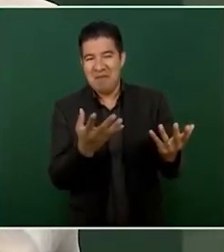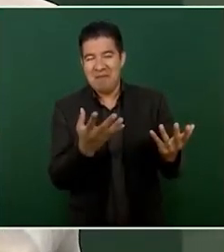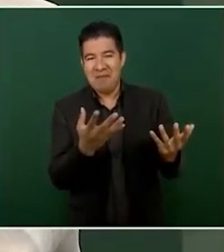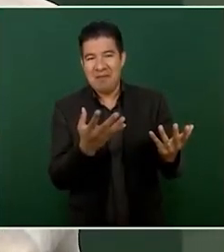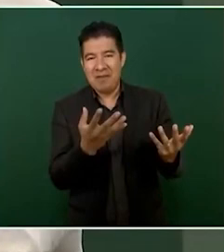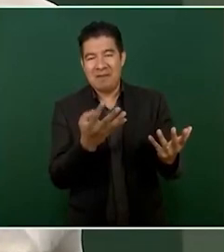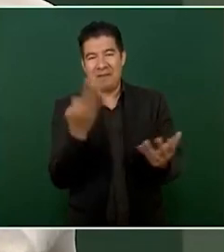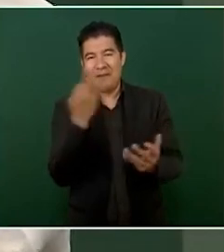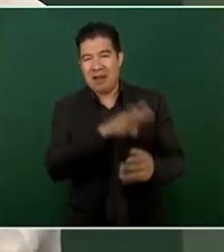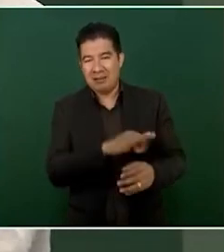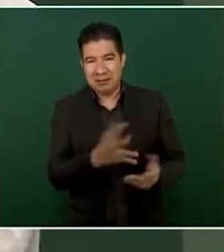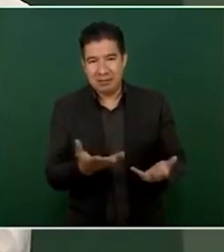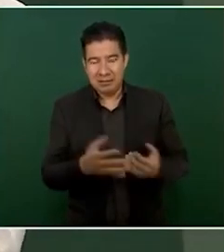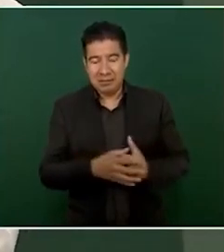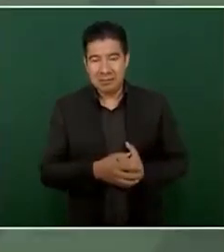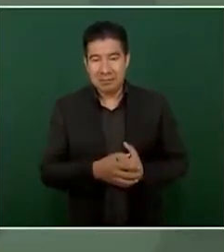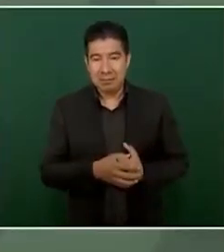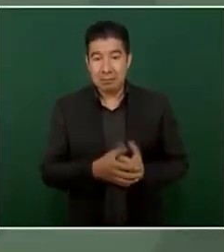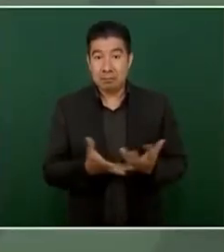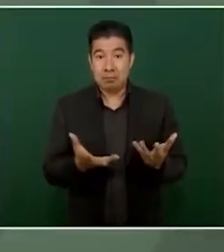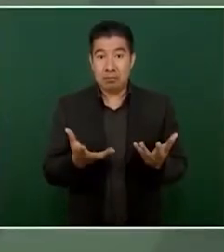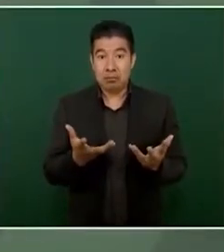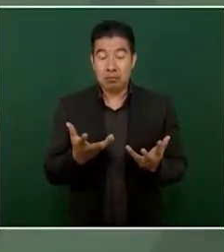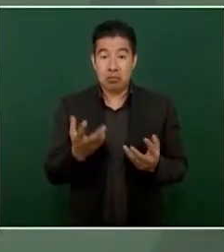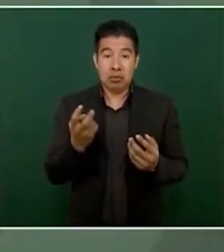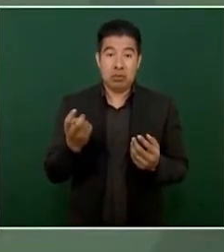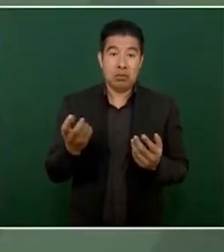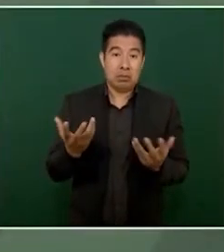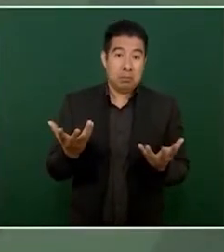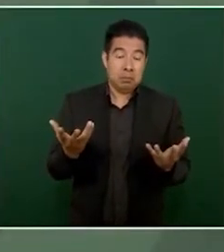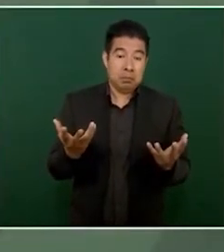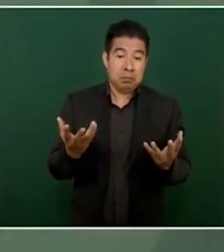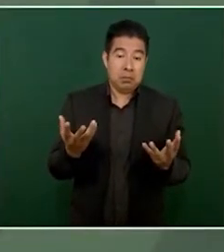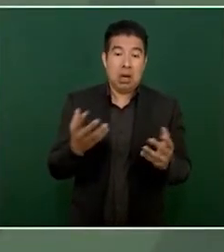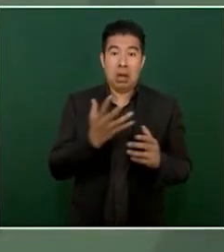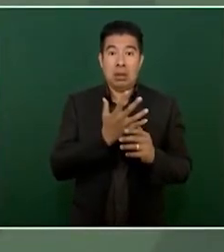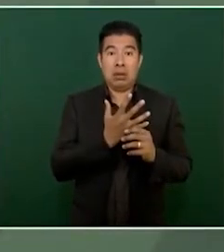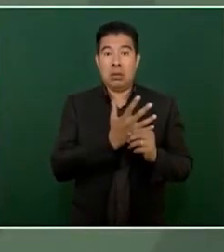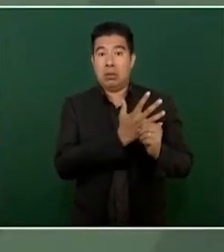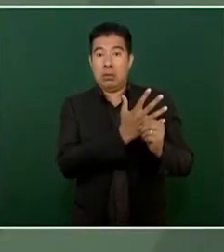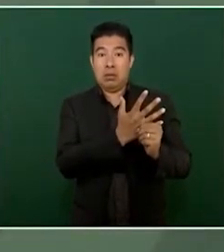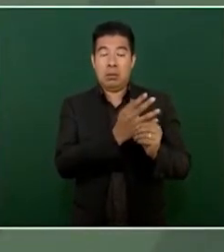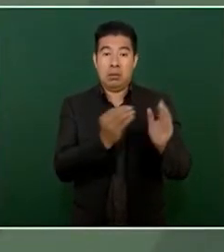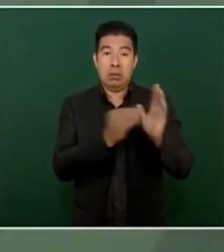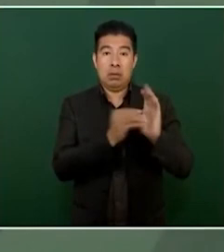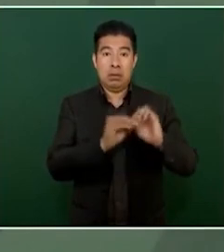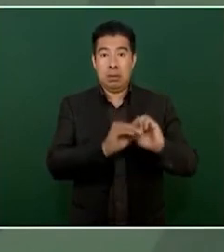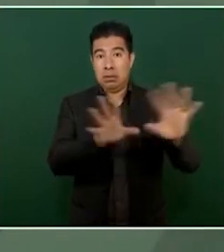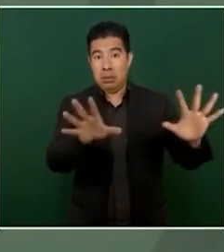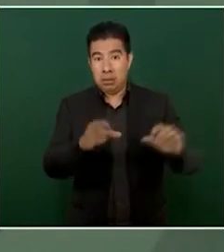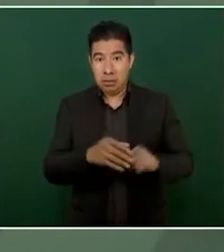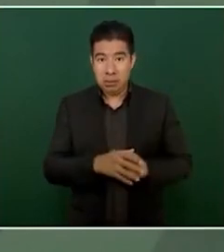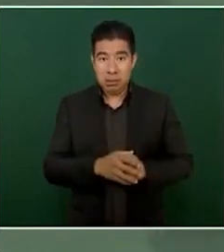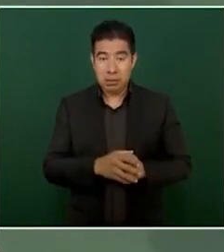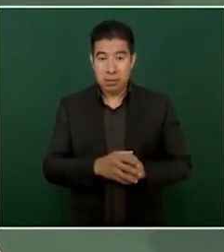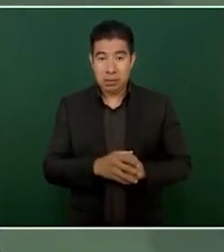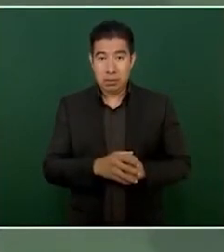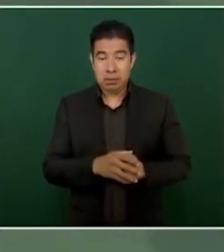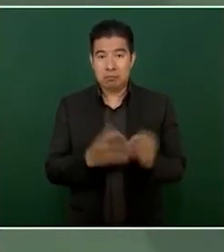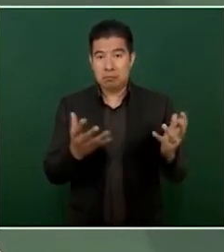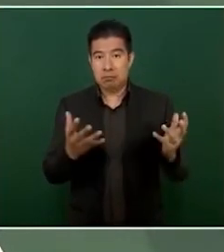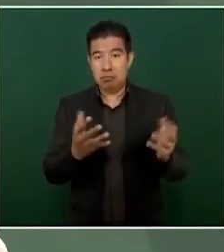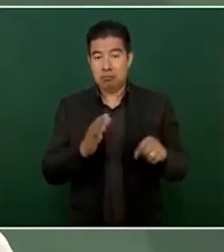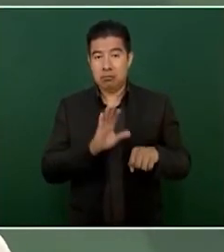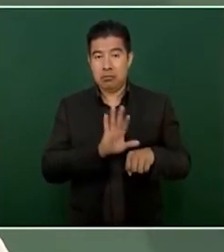y por eso hubo un pronunciamiento para que tengan